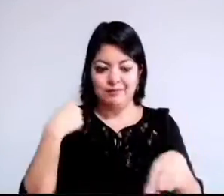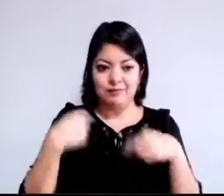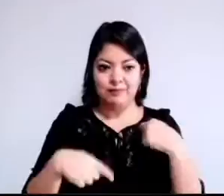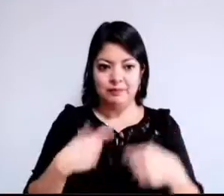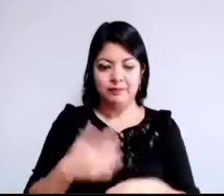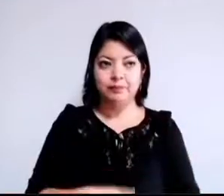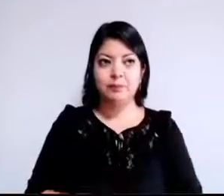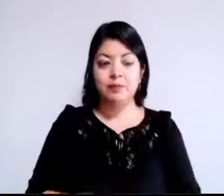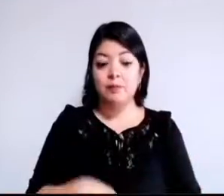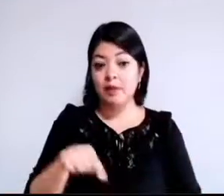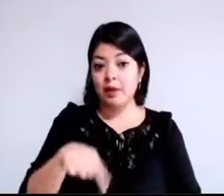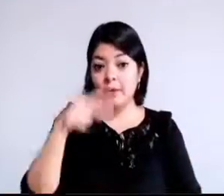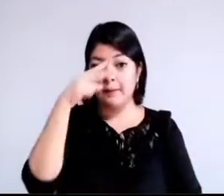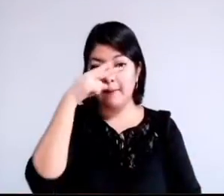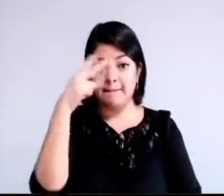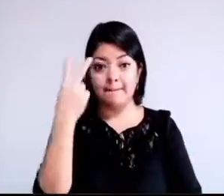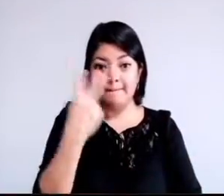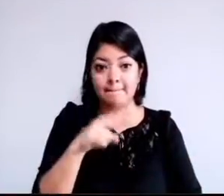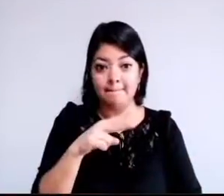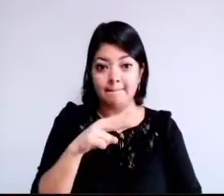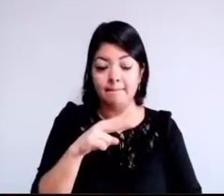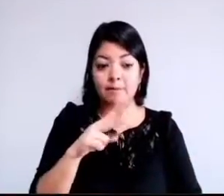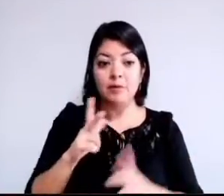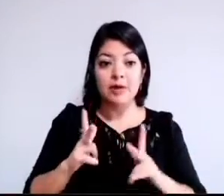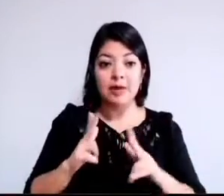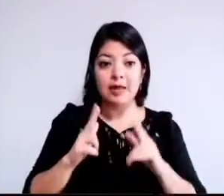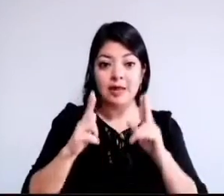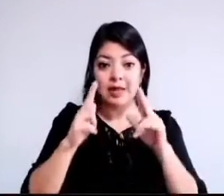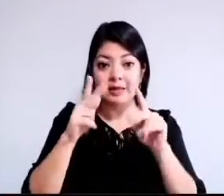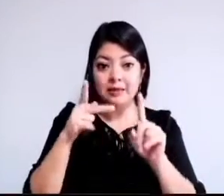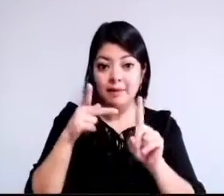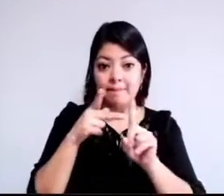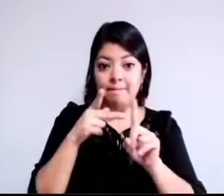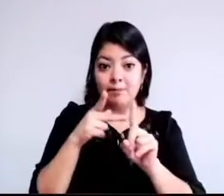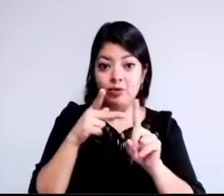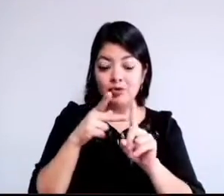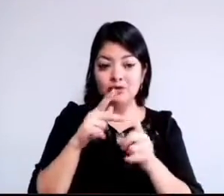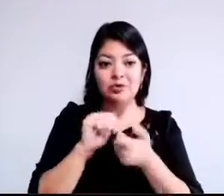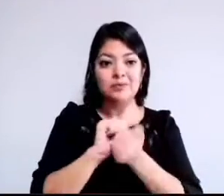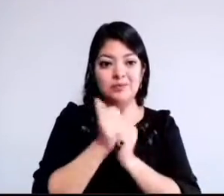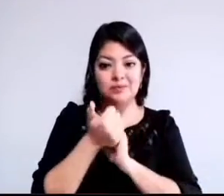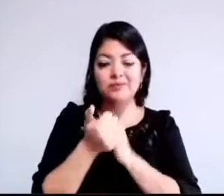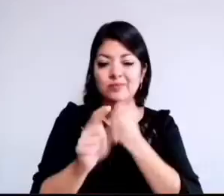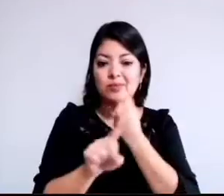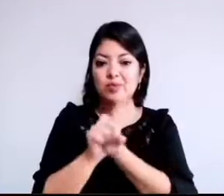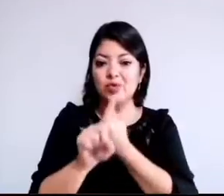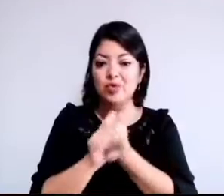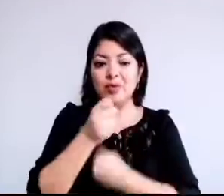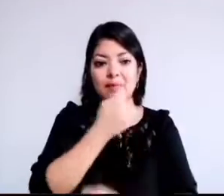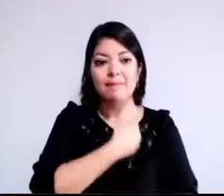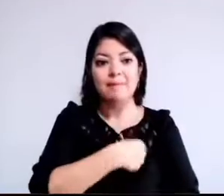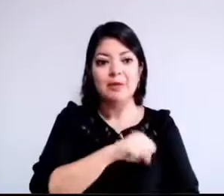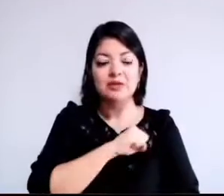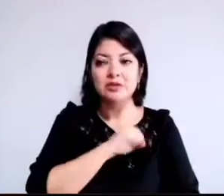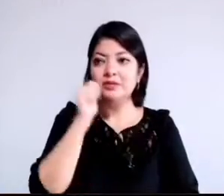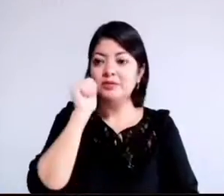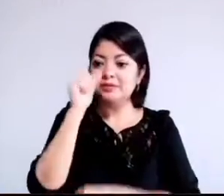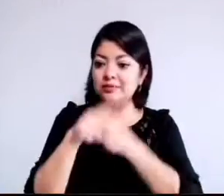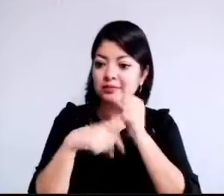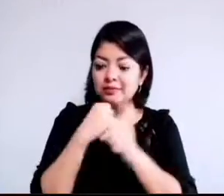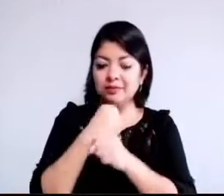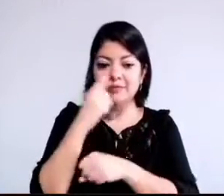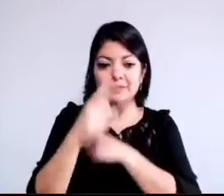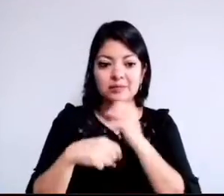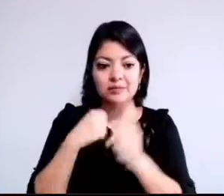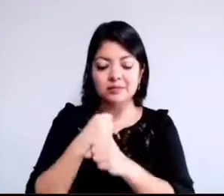México, el cáncer de próstata se ha convertido en un problema de salud pública que año con año cobra